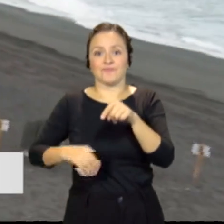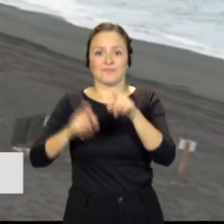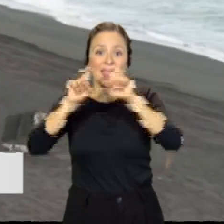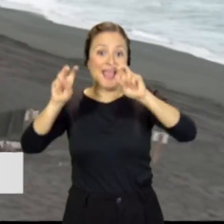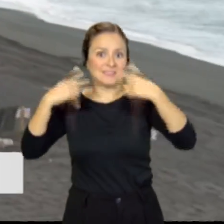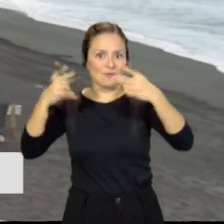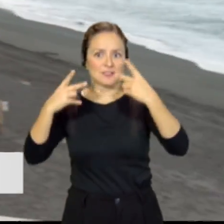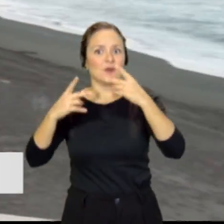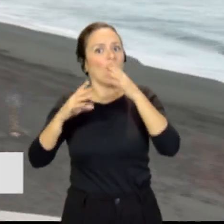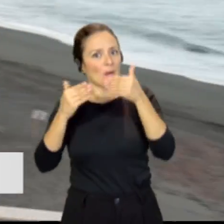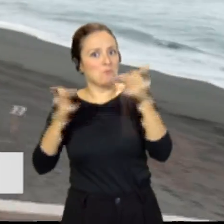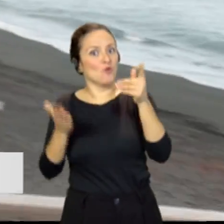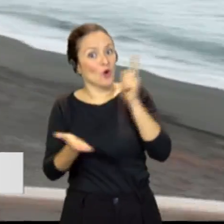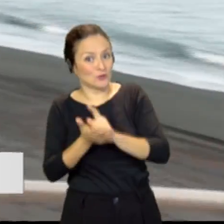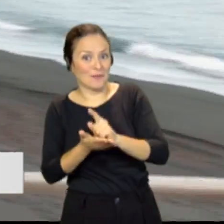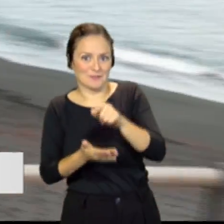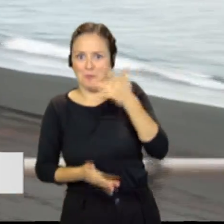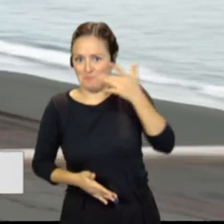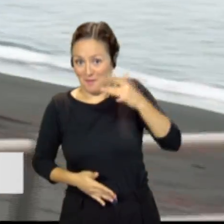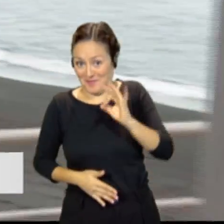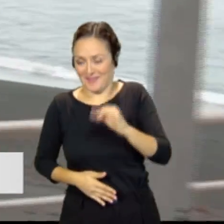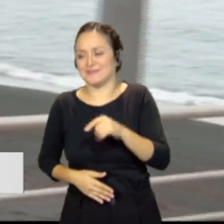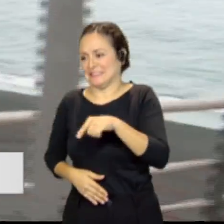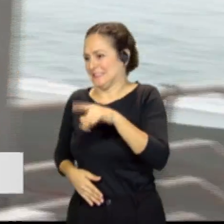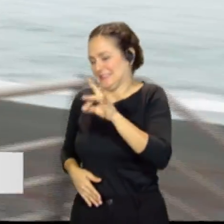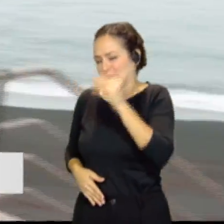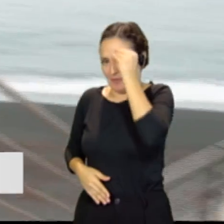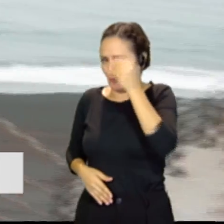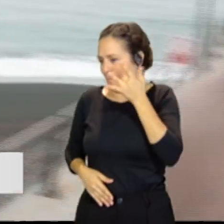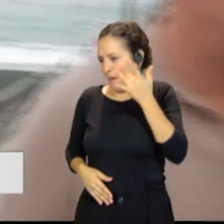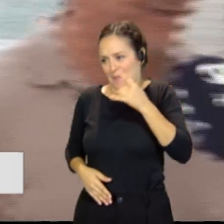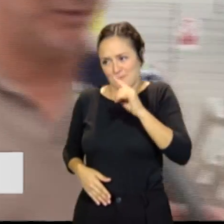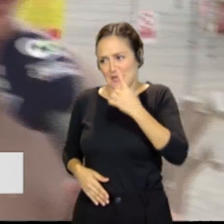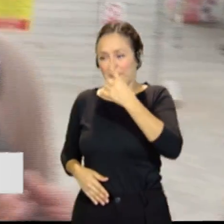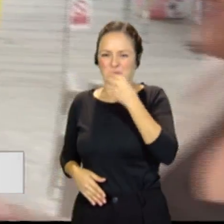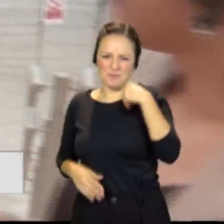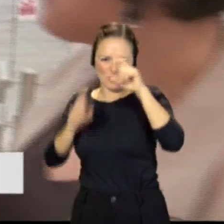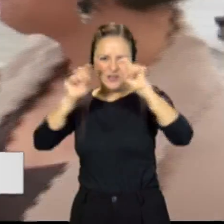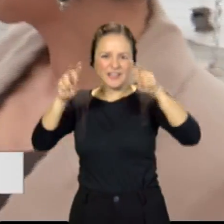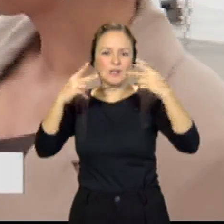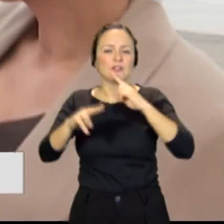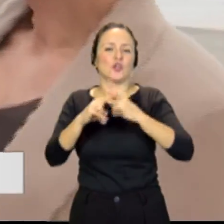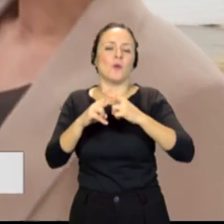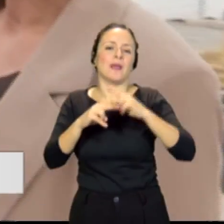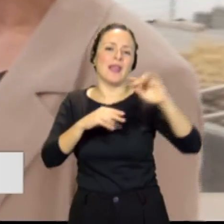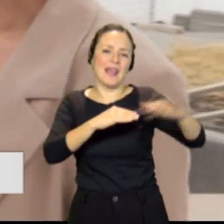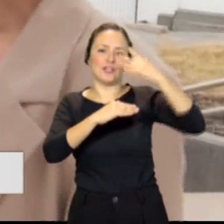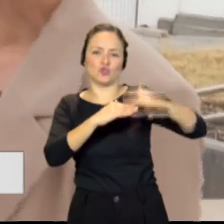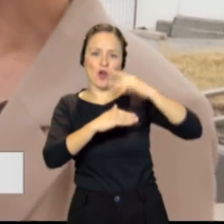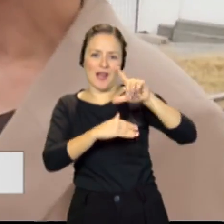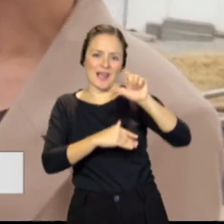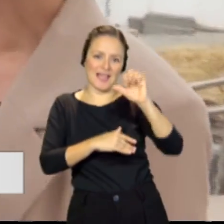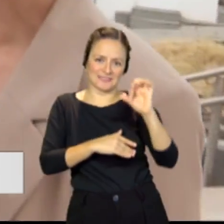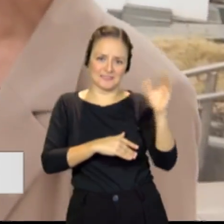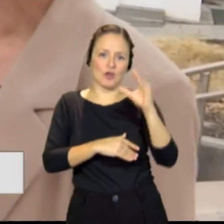emblemáticos. Sí, yo creo que es icónico. Todos hemos pasado por este restaurante Las Olas. El propietario